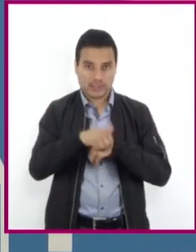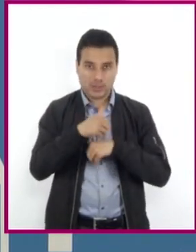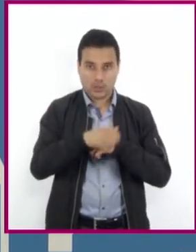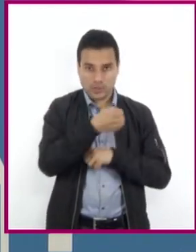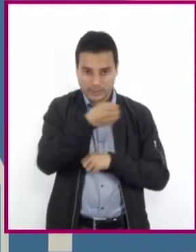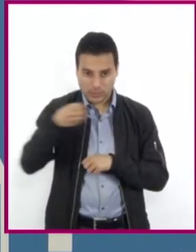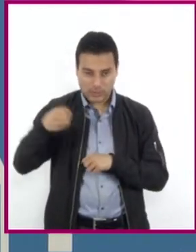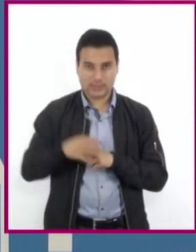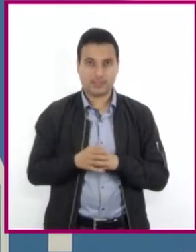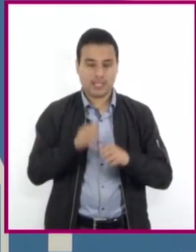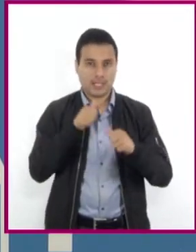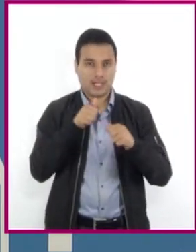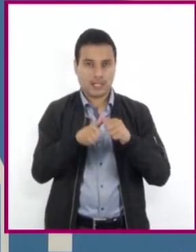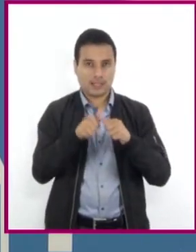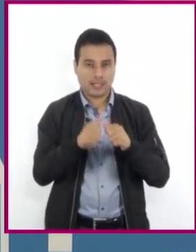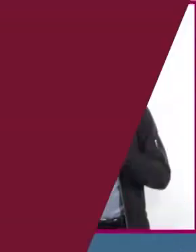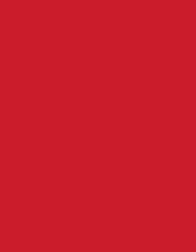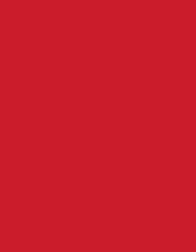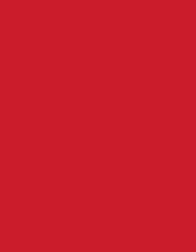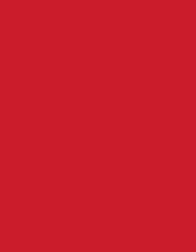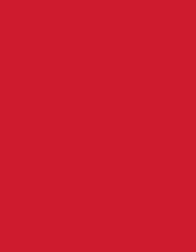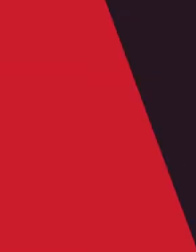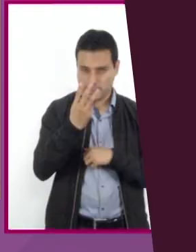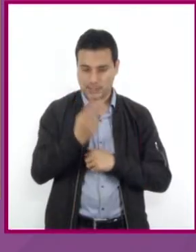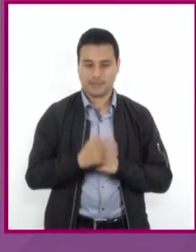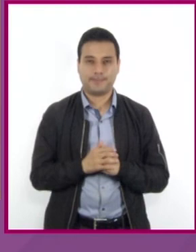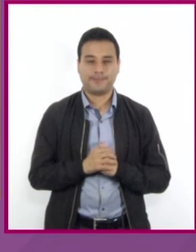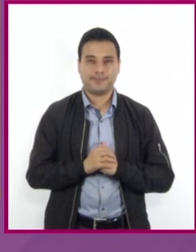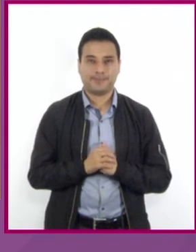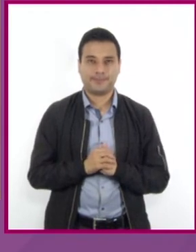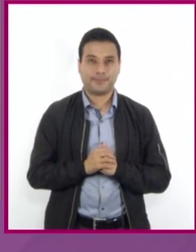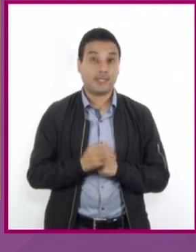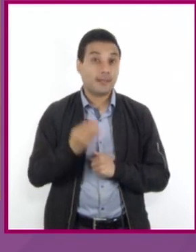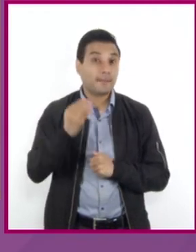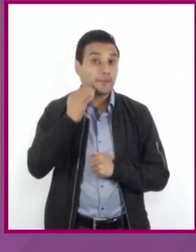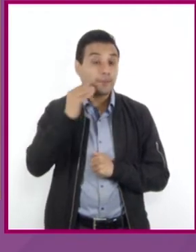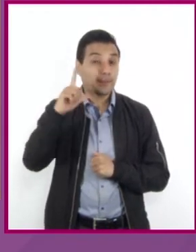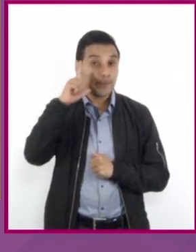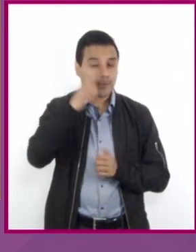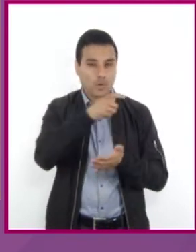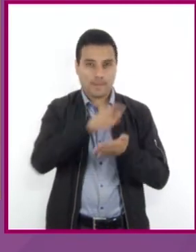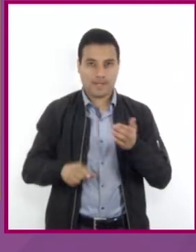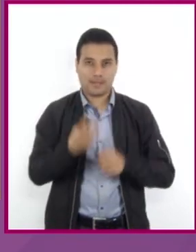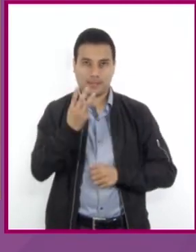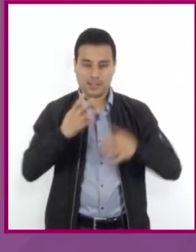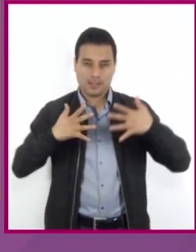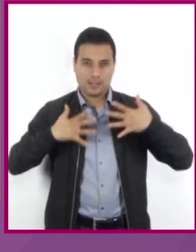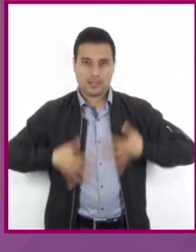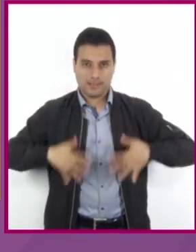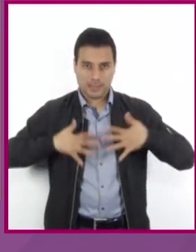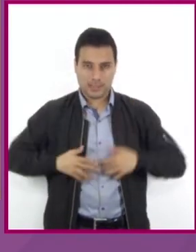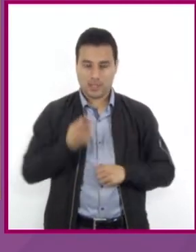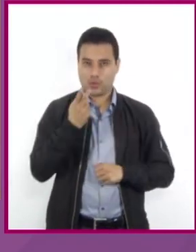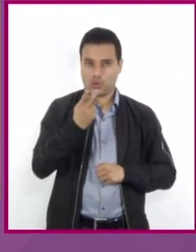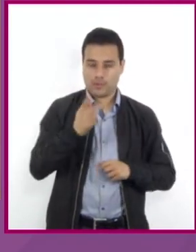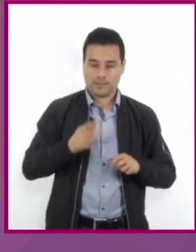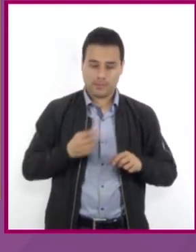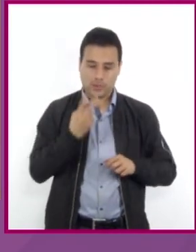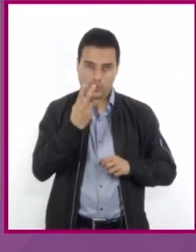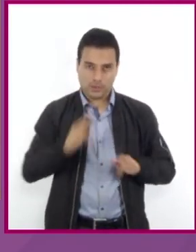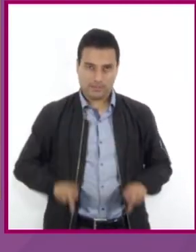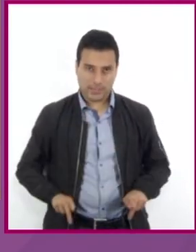utilizando el método de igualación. Miguel compró tres camisas y dos pantalones en 1